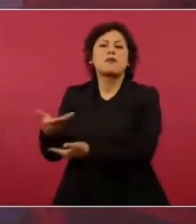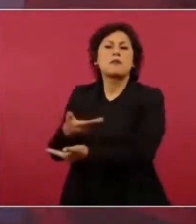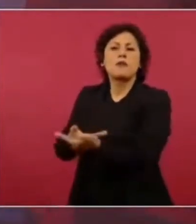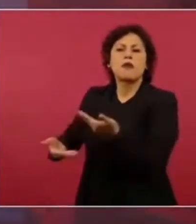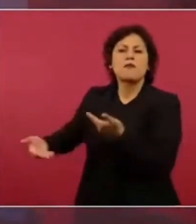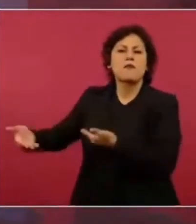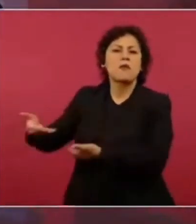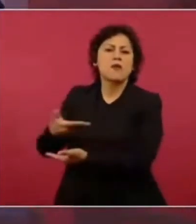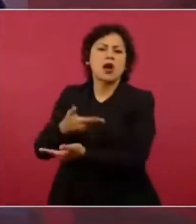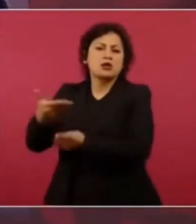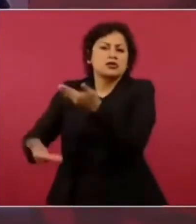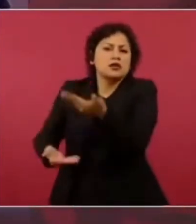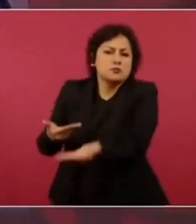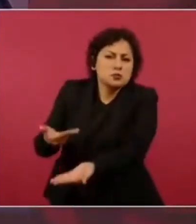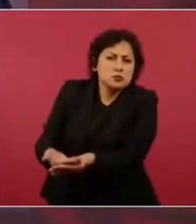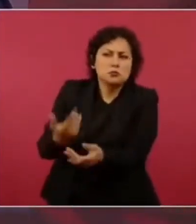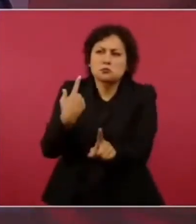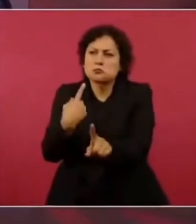los servicios